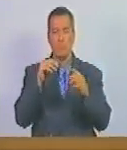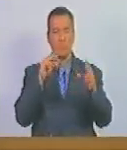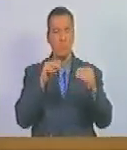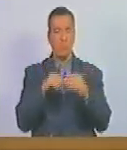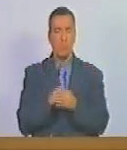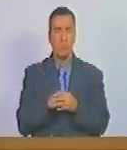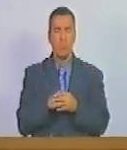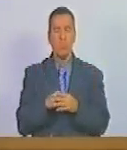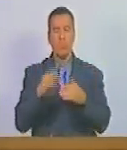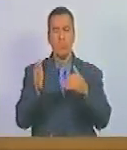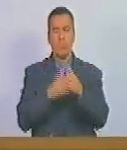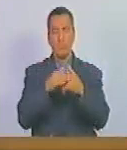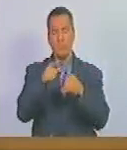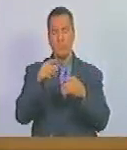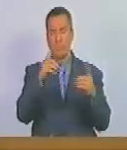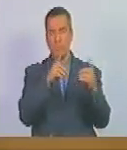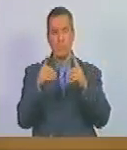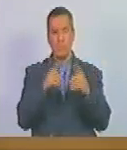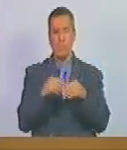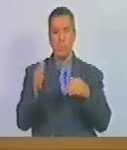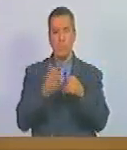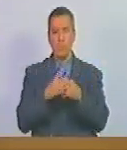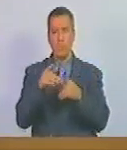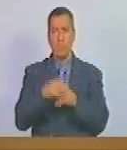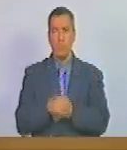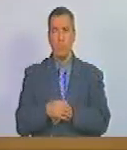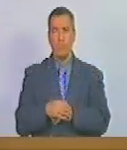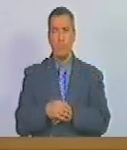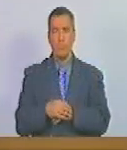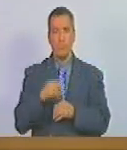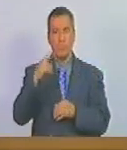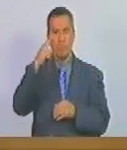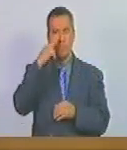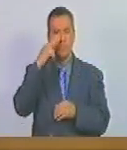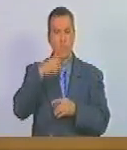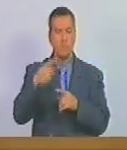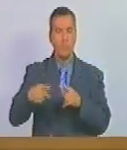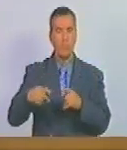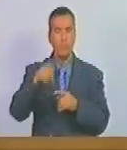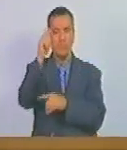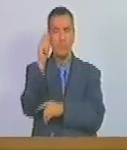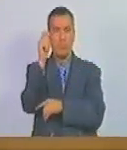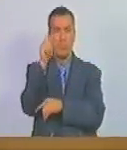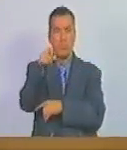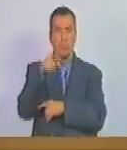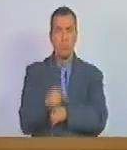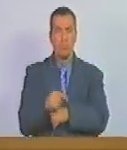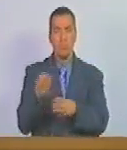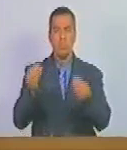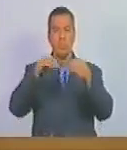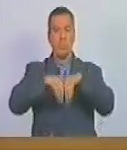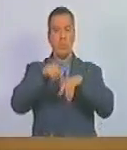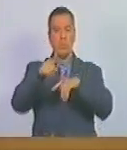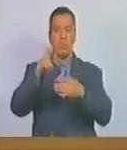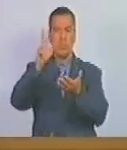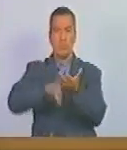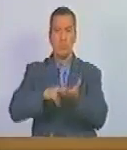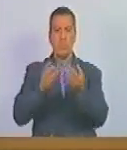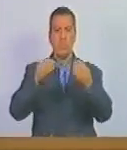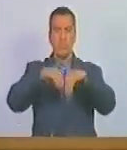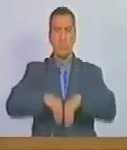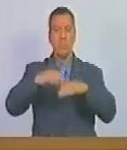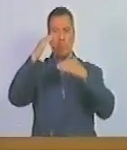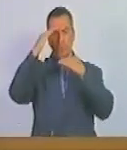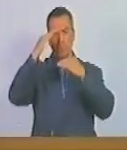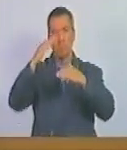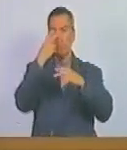se va a cerrar el debate se cierra las honorables diputadas y los honorables diputados que estén de acuerdo con aprobar el acuerdo de